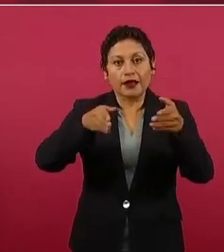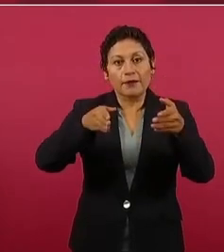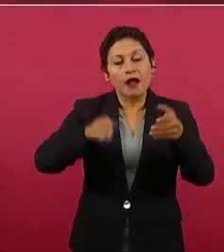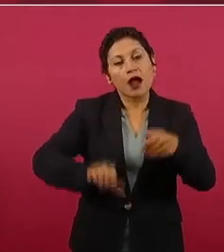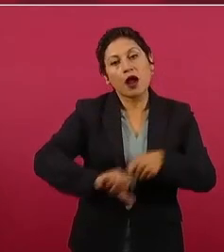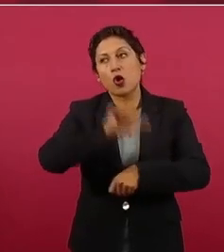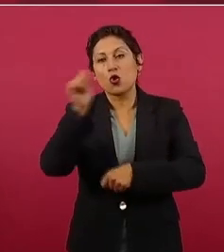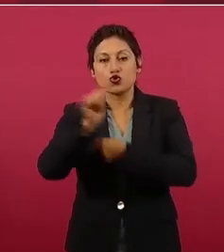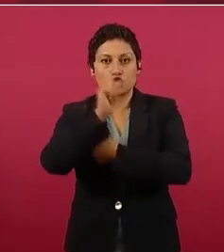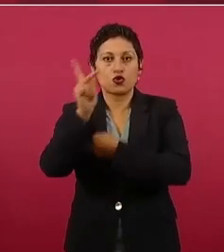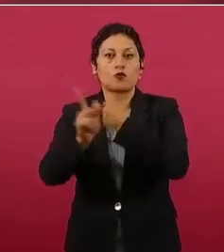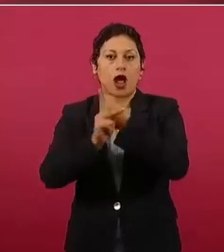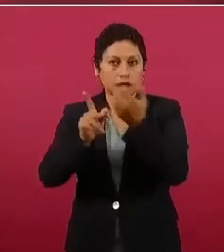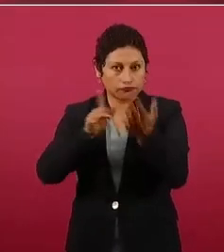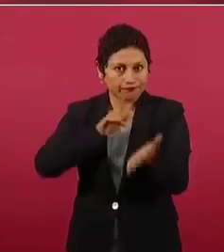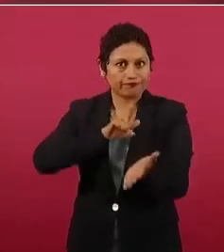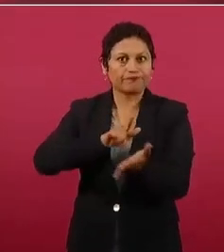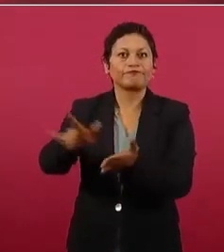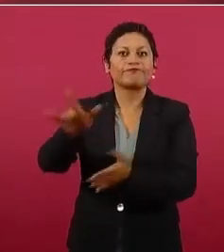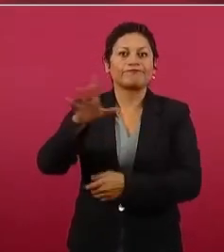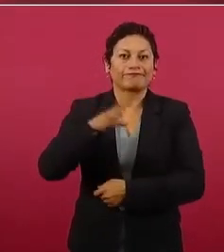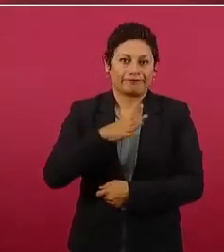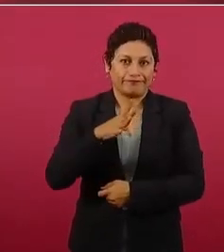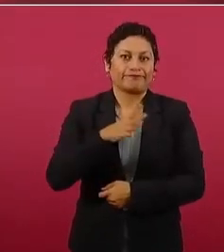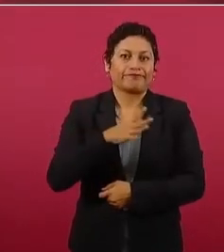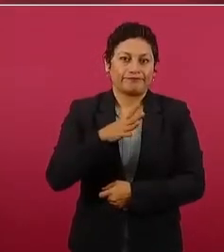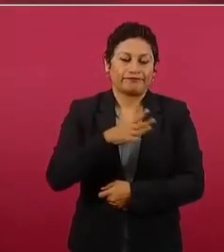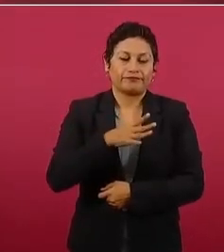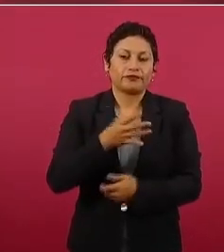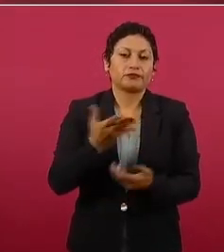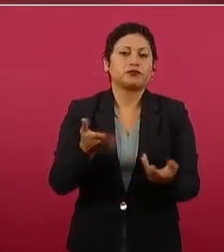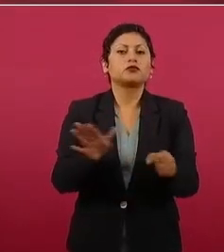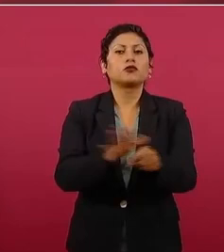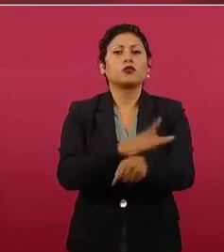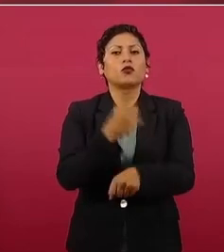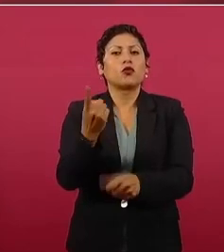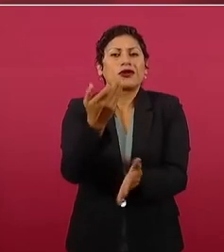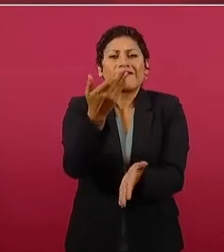como es mucho el déficit